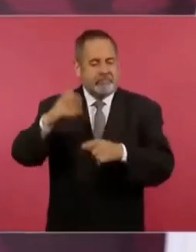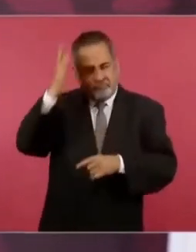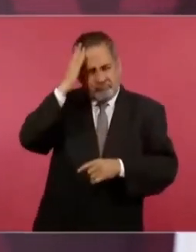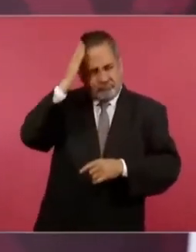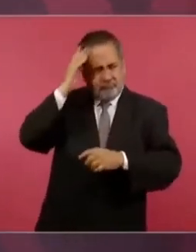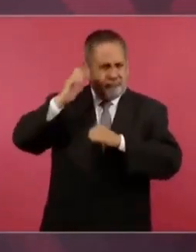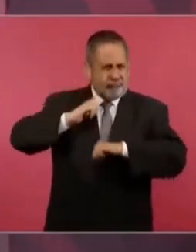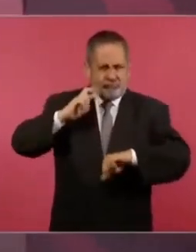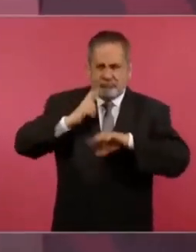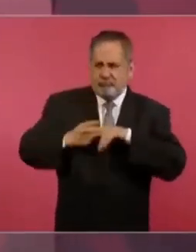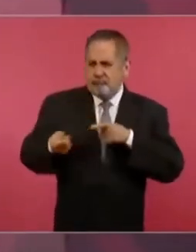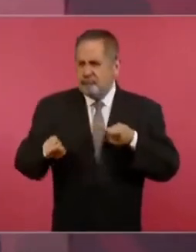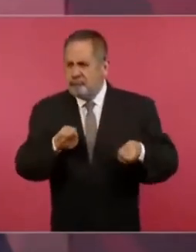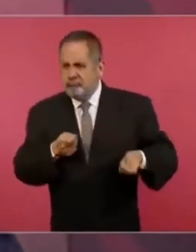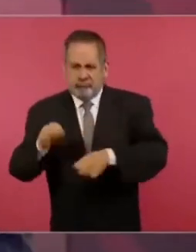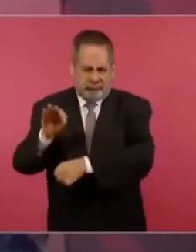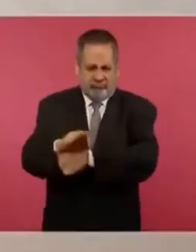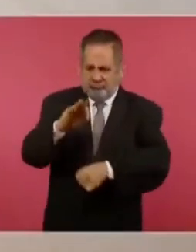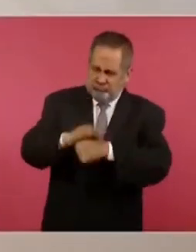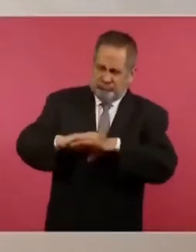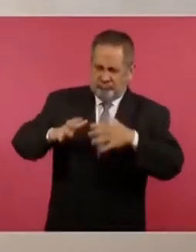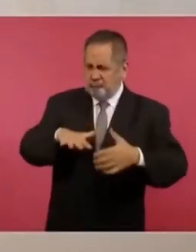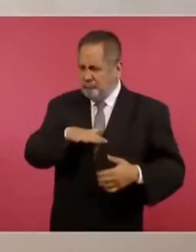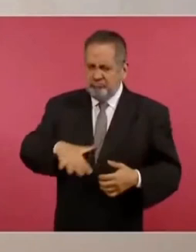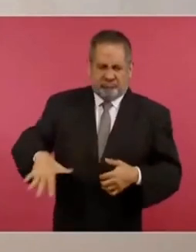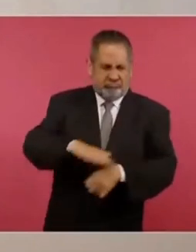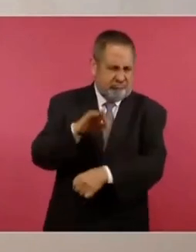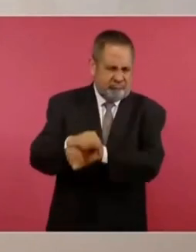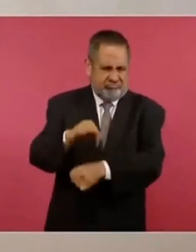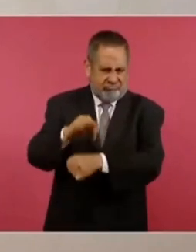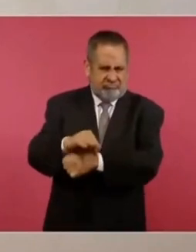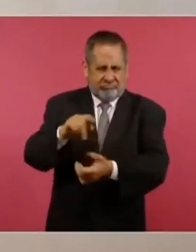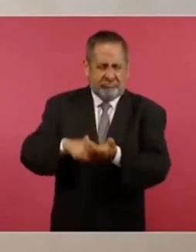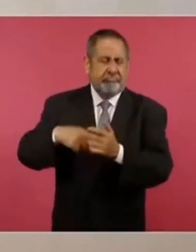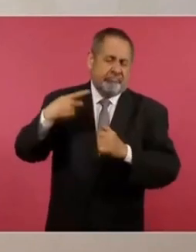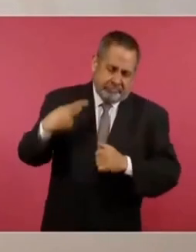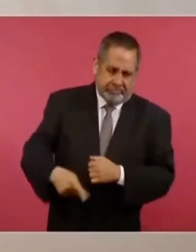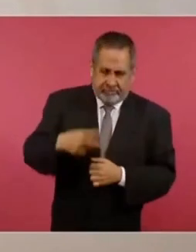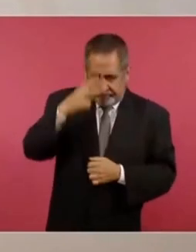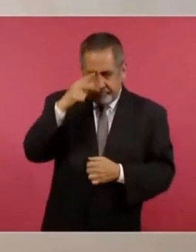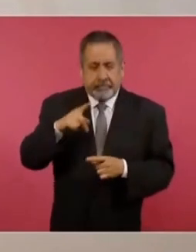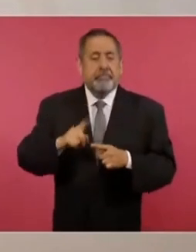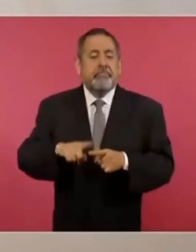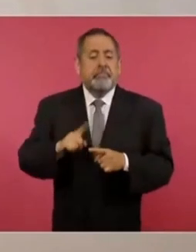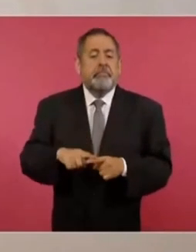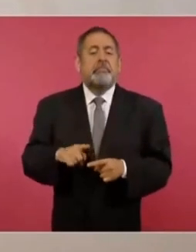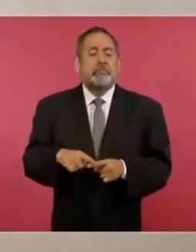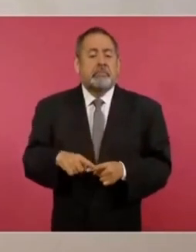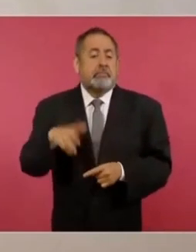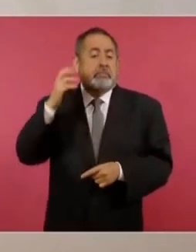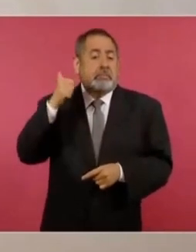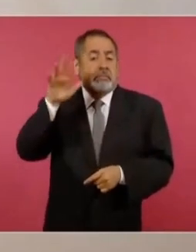el movimiento para la defensa de la patria era un comerciante,